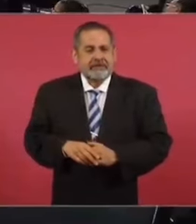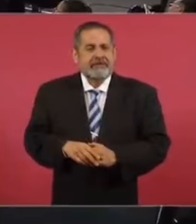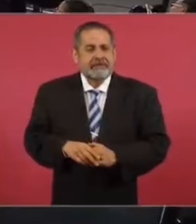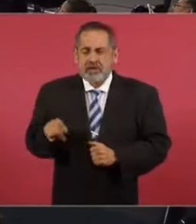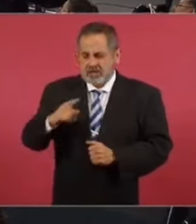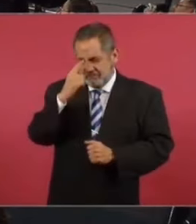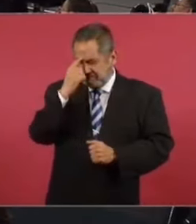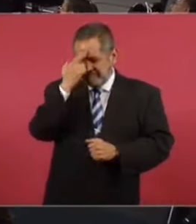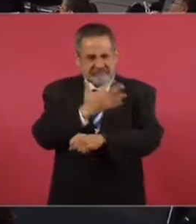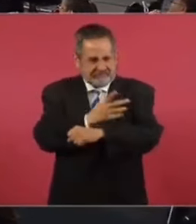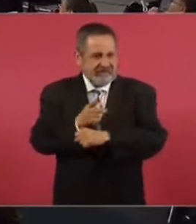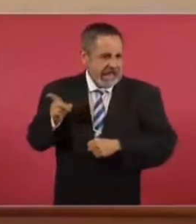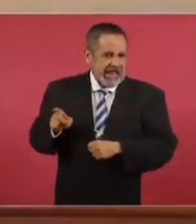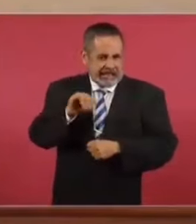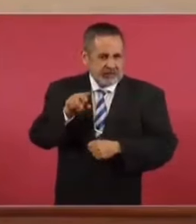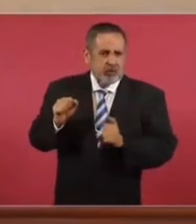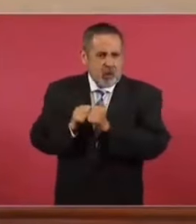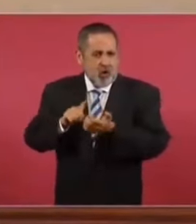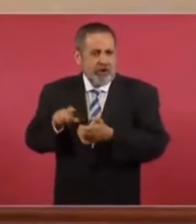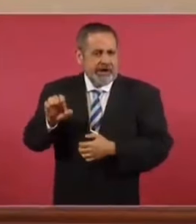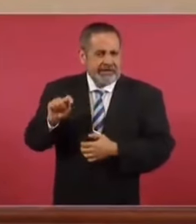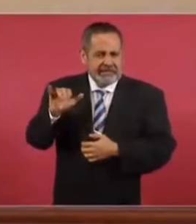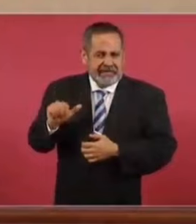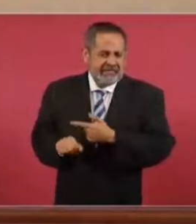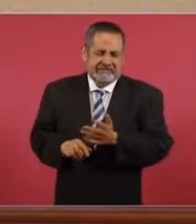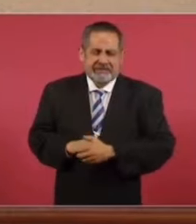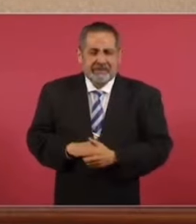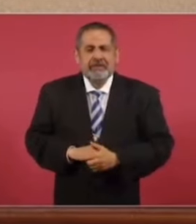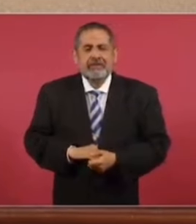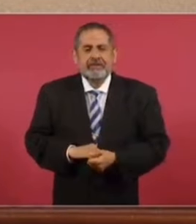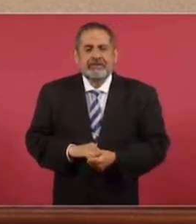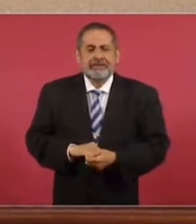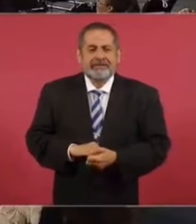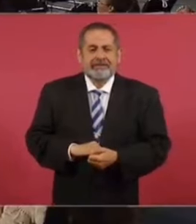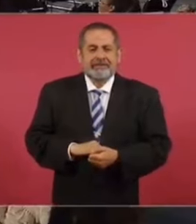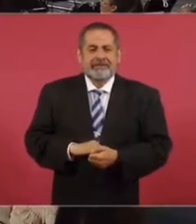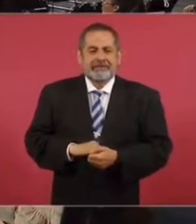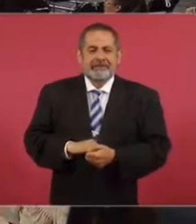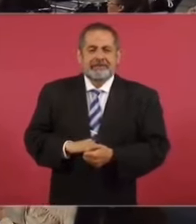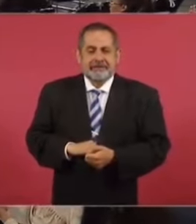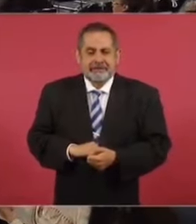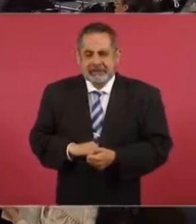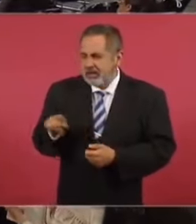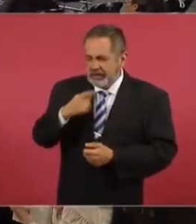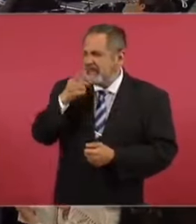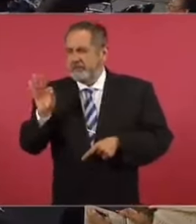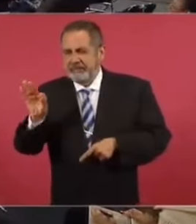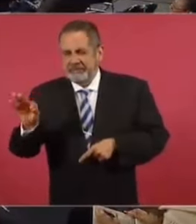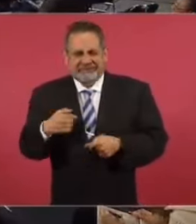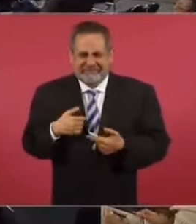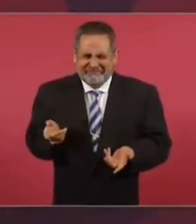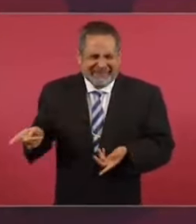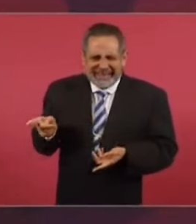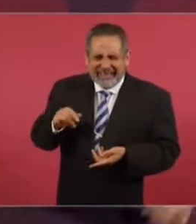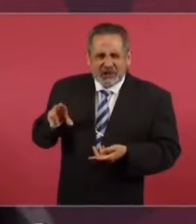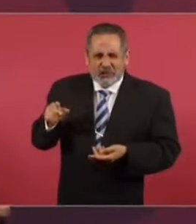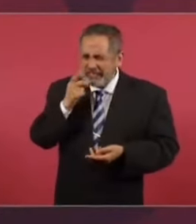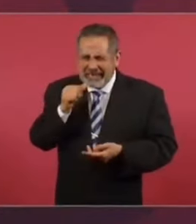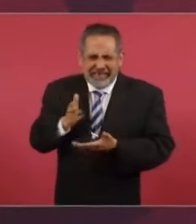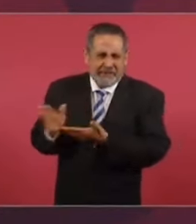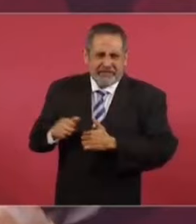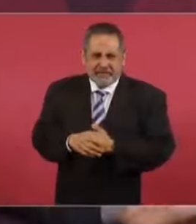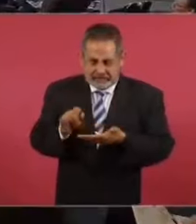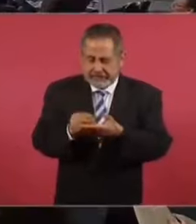con principios, con ética. Ni modo que va a estar, a ver, pégale a este, di esto,